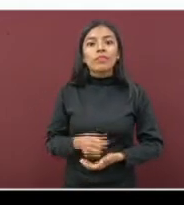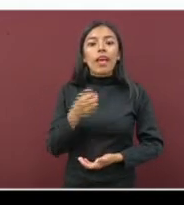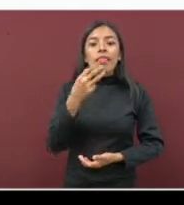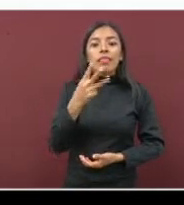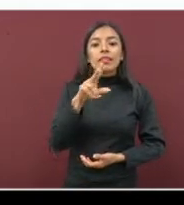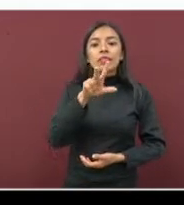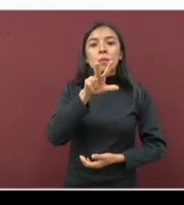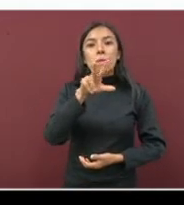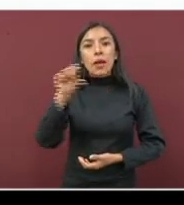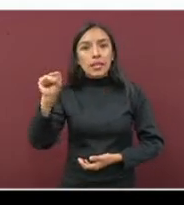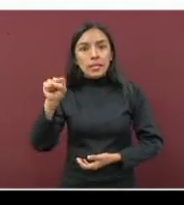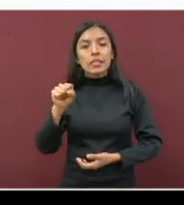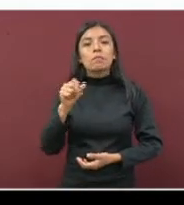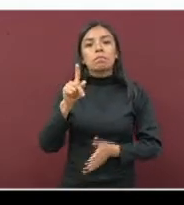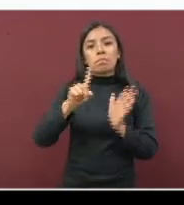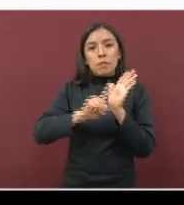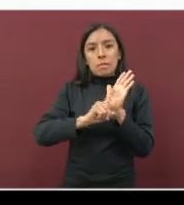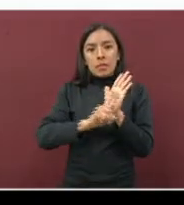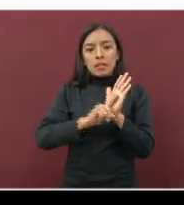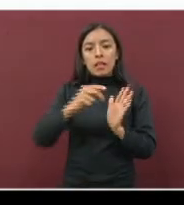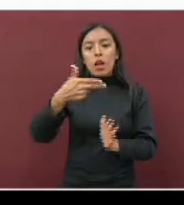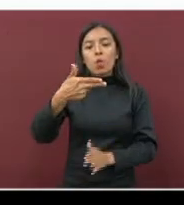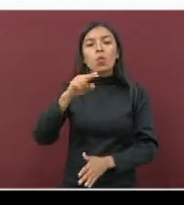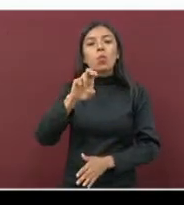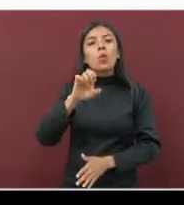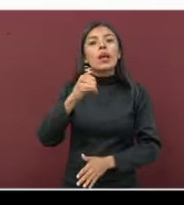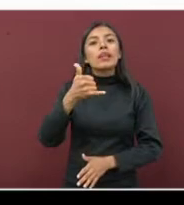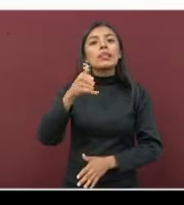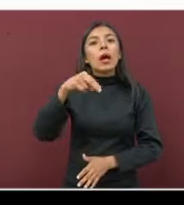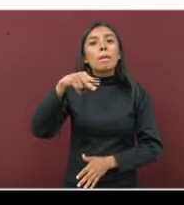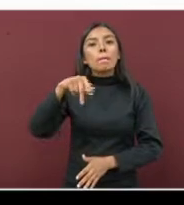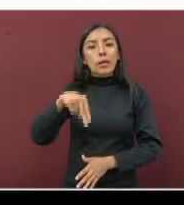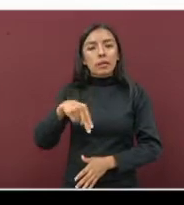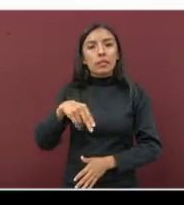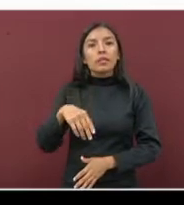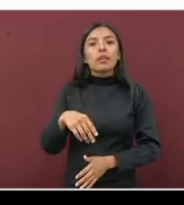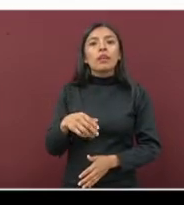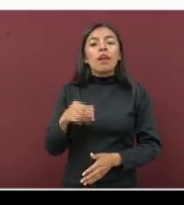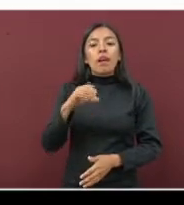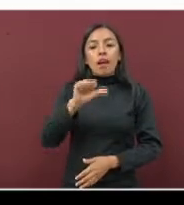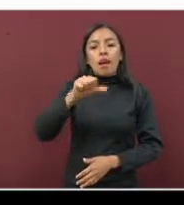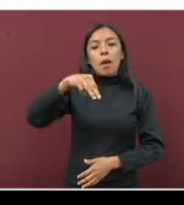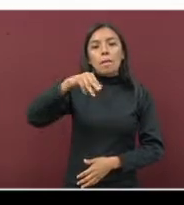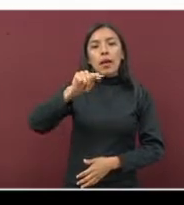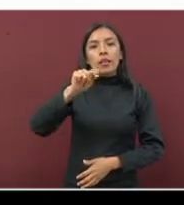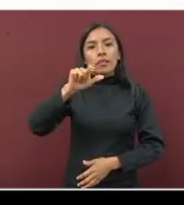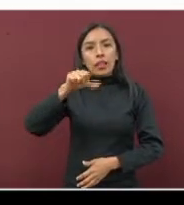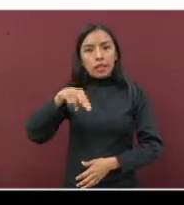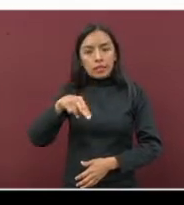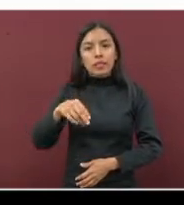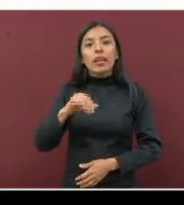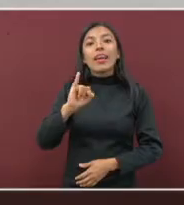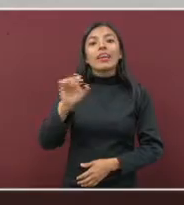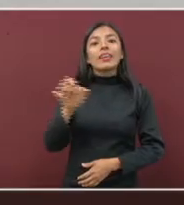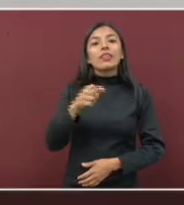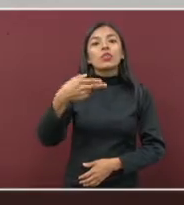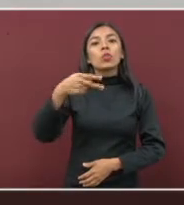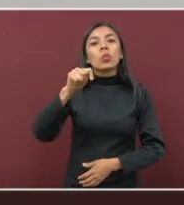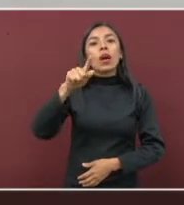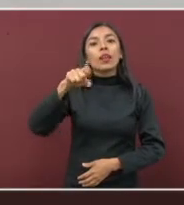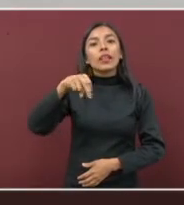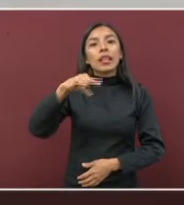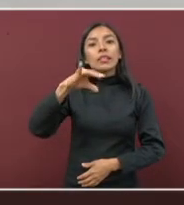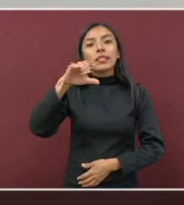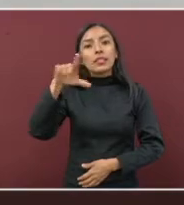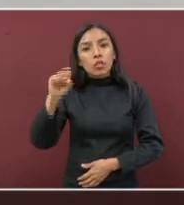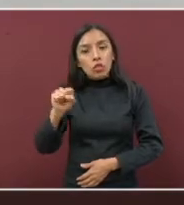Tres Valles, Papantla, Hueyapan de Ocampo, Amatlán de los Reyes, H. Huatlancillo y Rafael